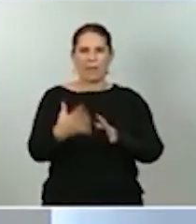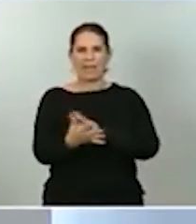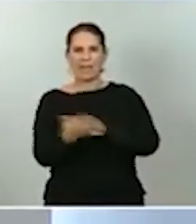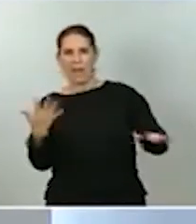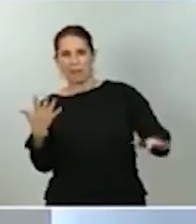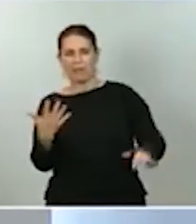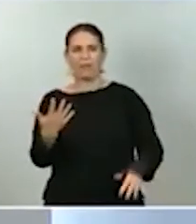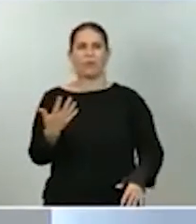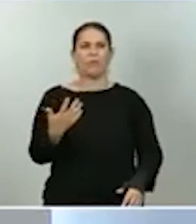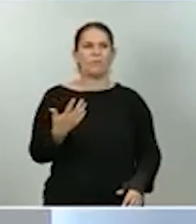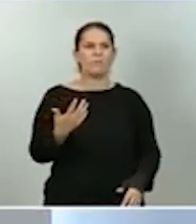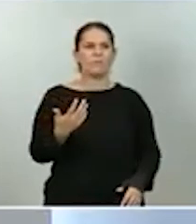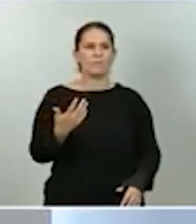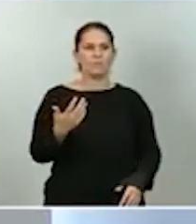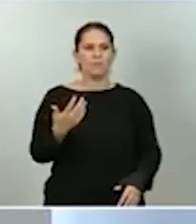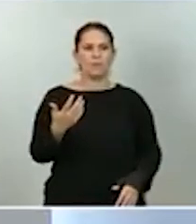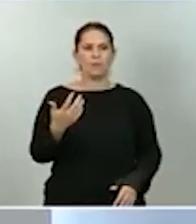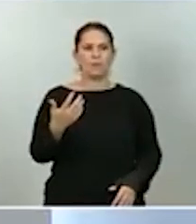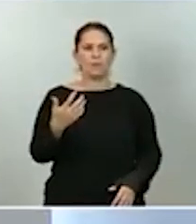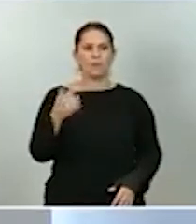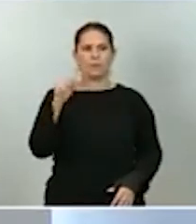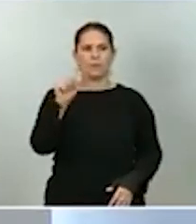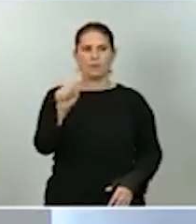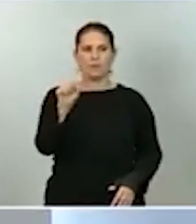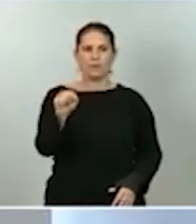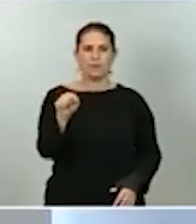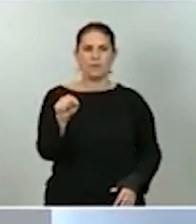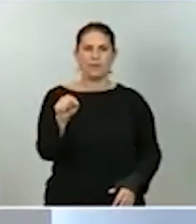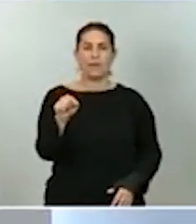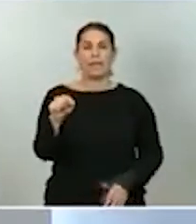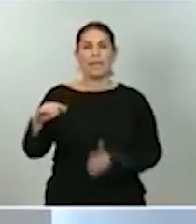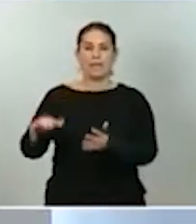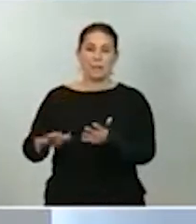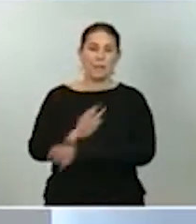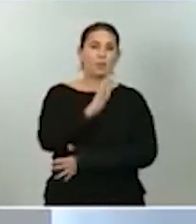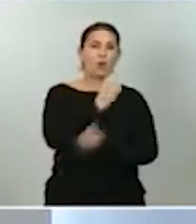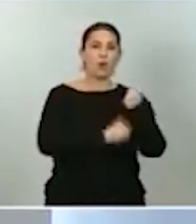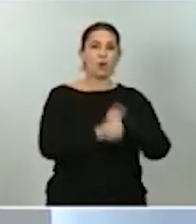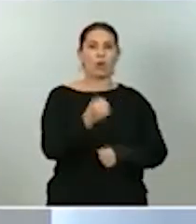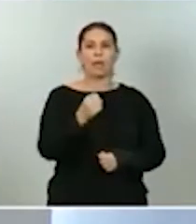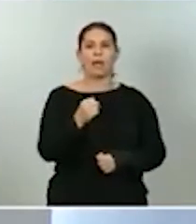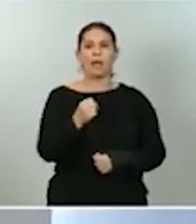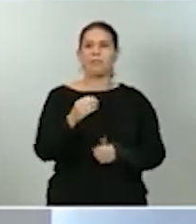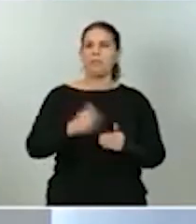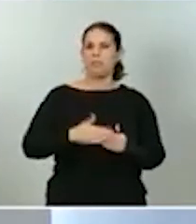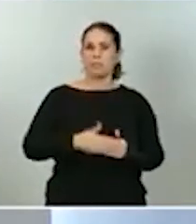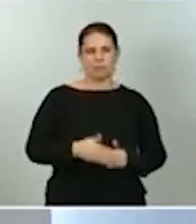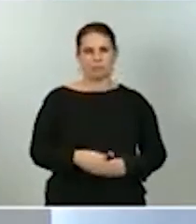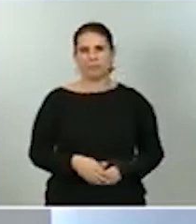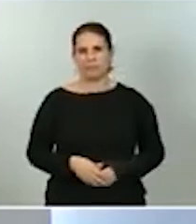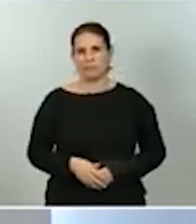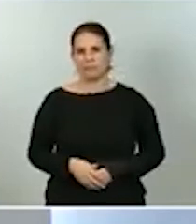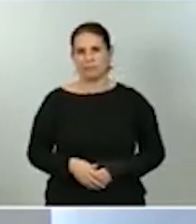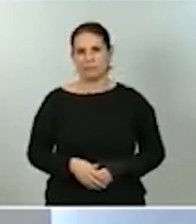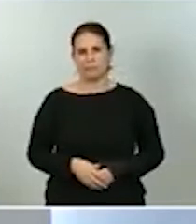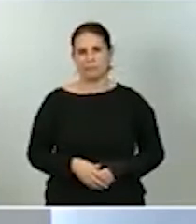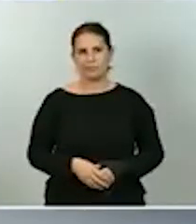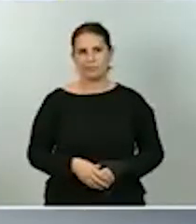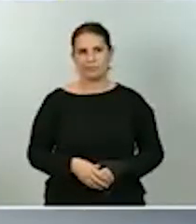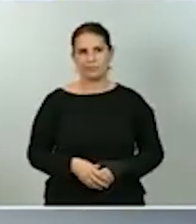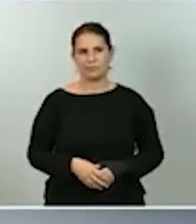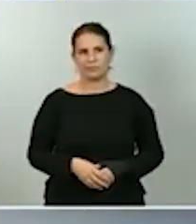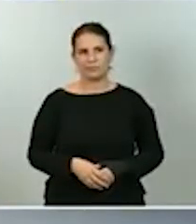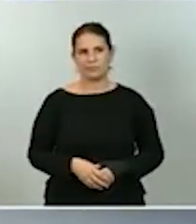estos brotes de la pandemia, el impacto económico se puede minimizar. Como pueden ver en este